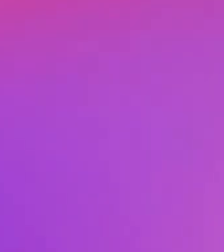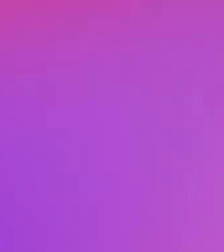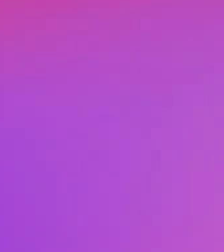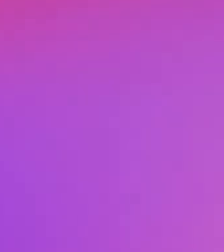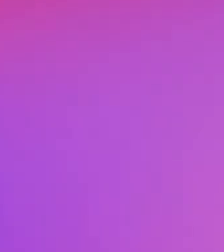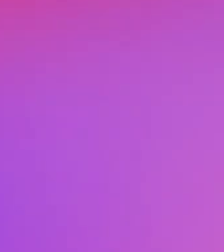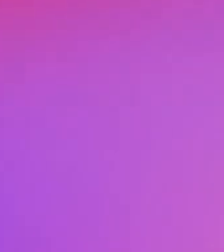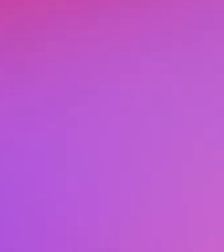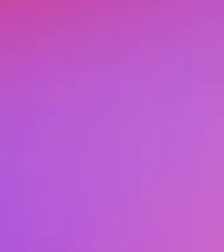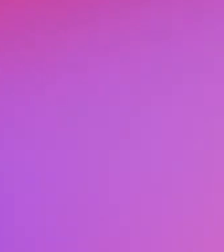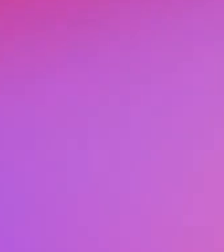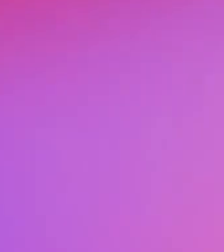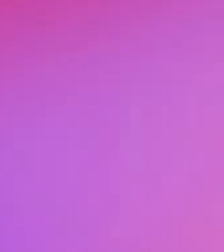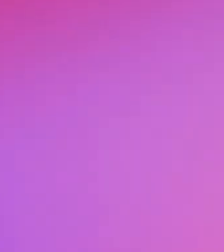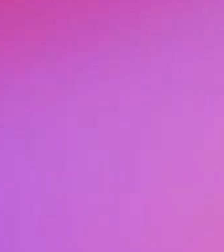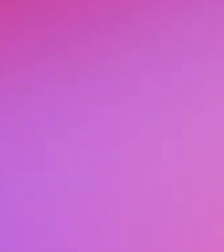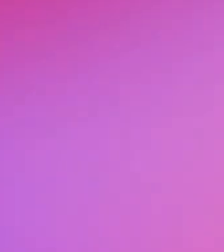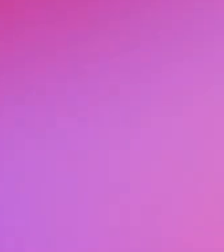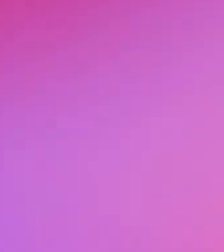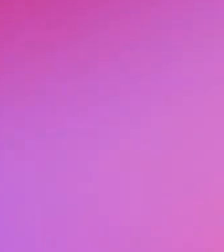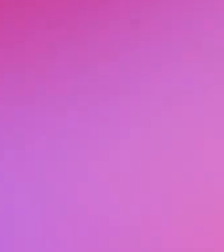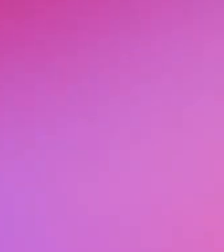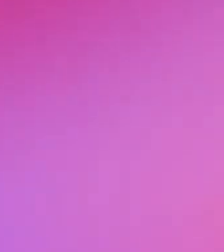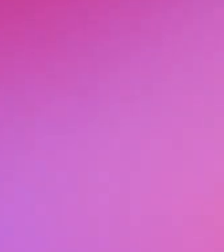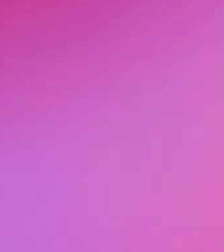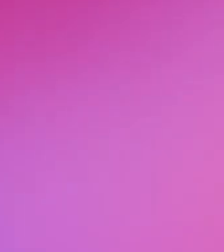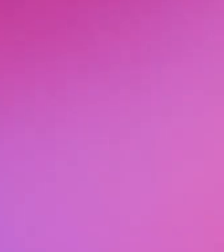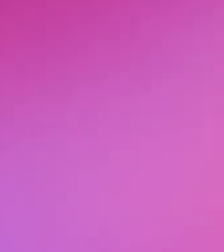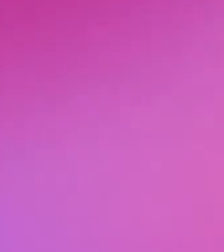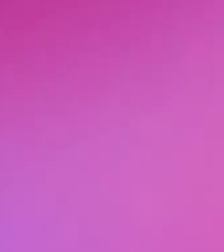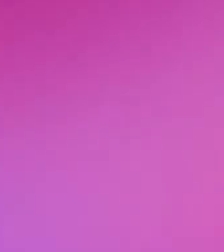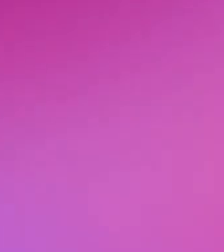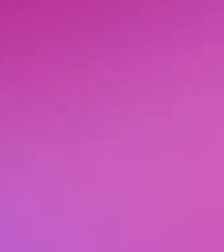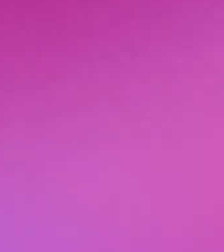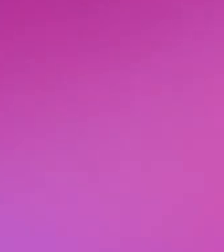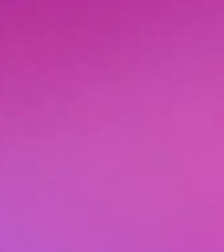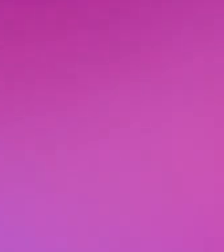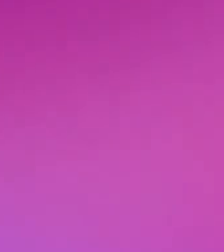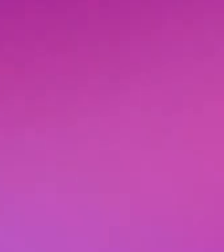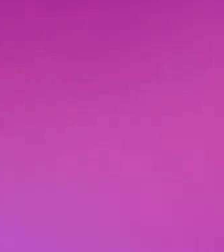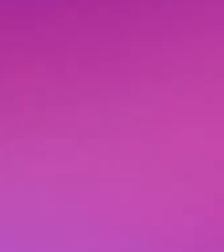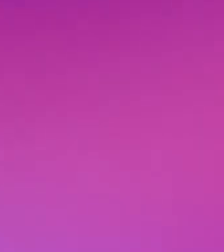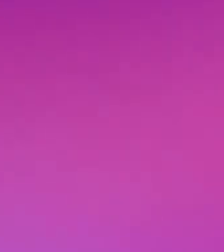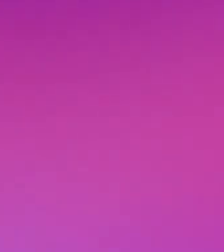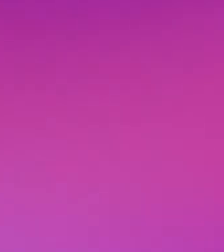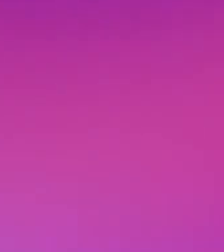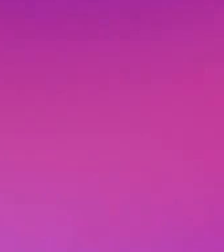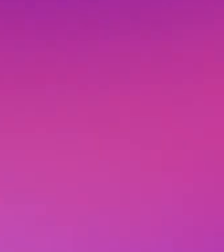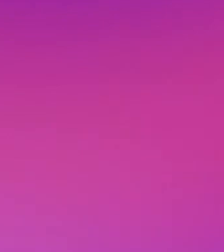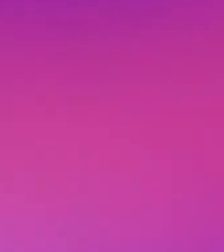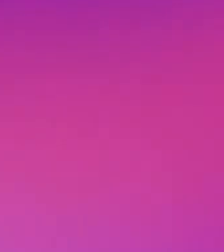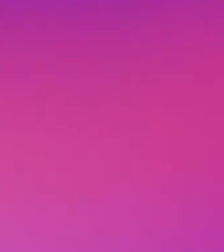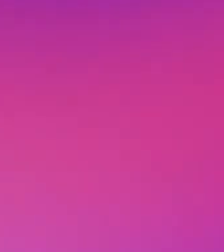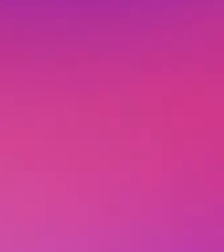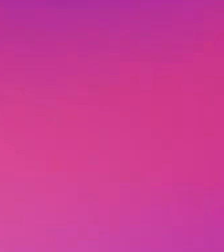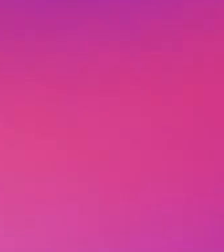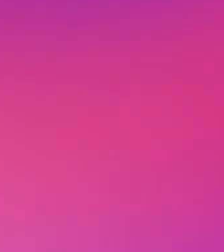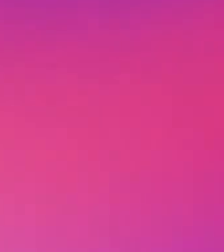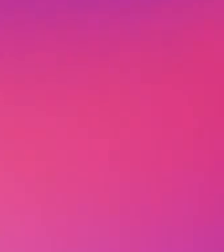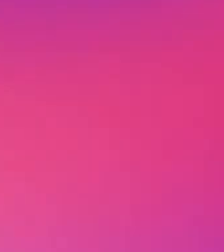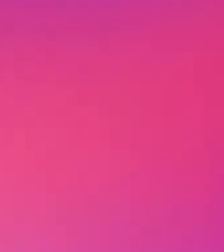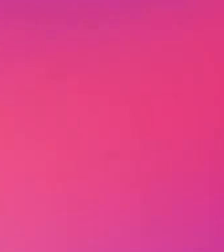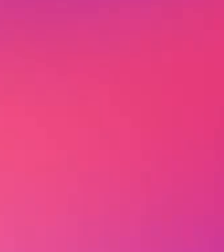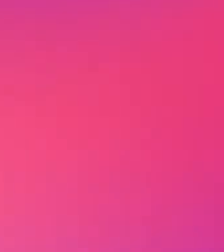Si requieres consultar los libros de texto en versión digital, recuerda que los puedes encontrar en la página conaliteg